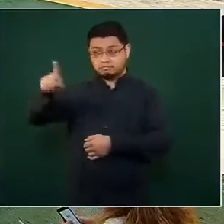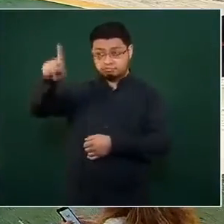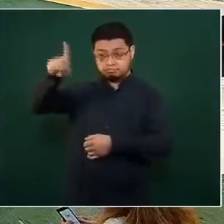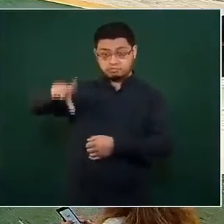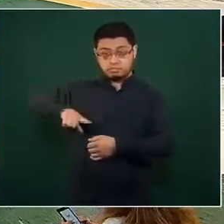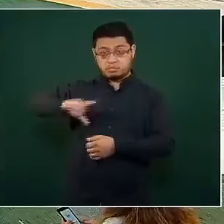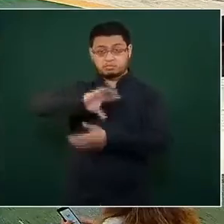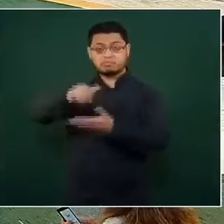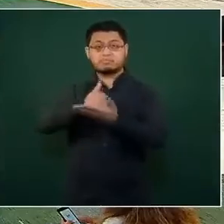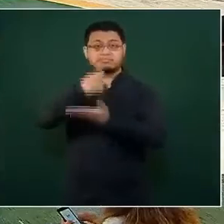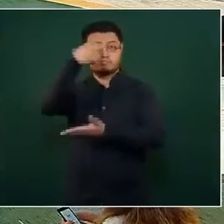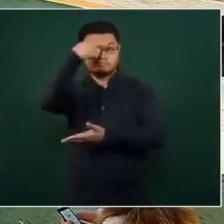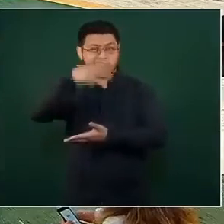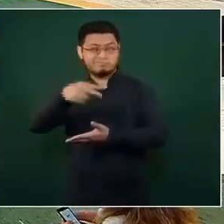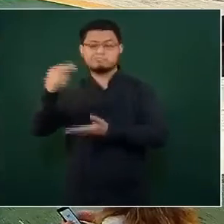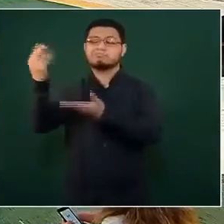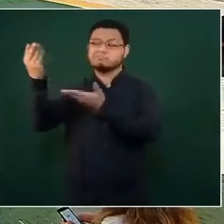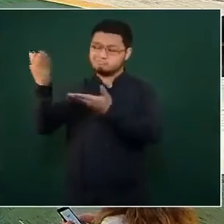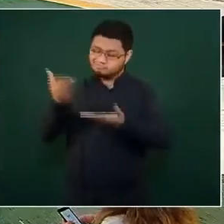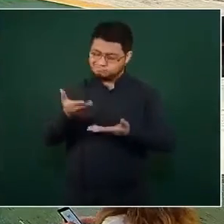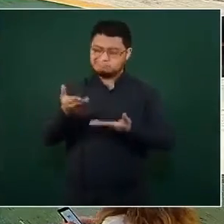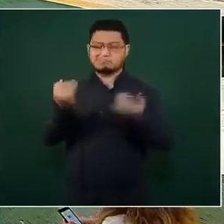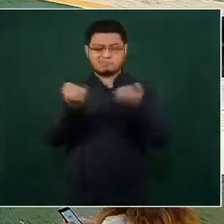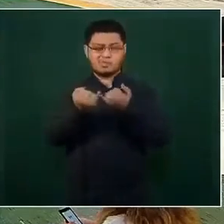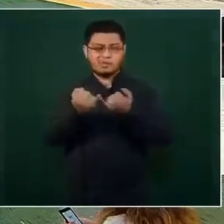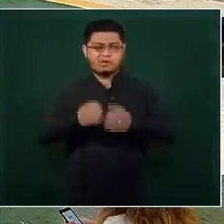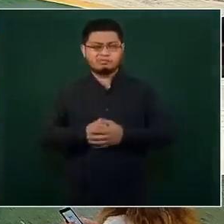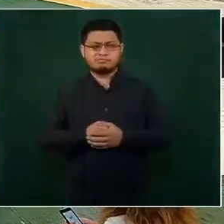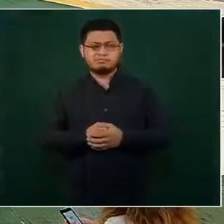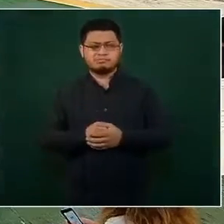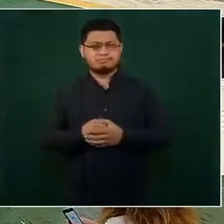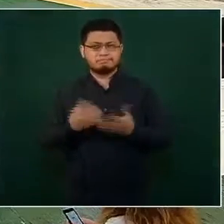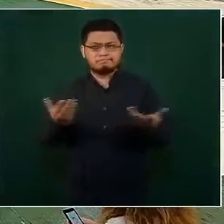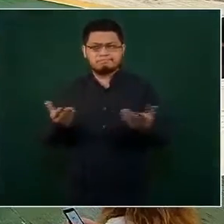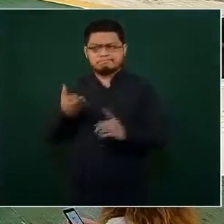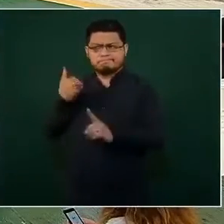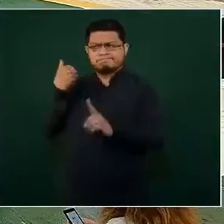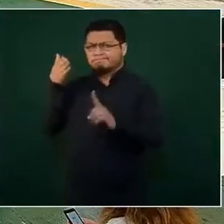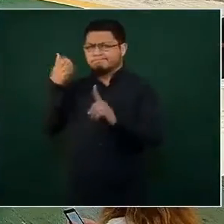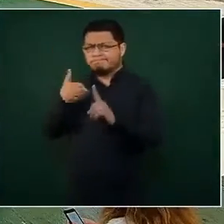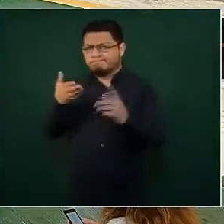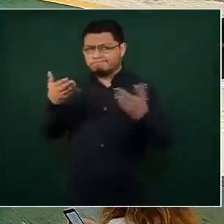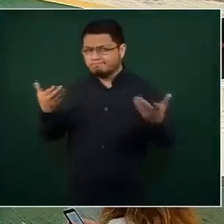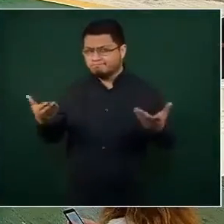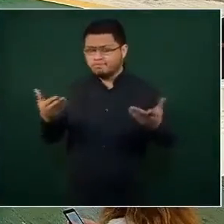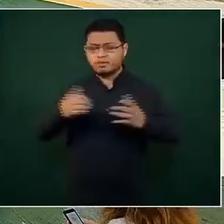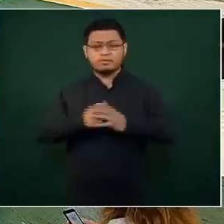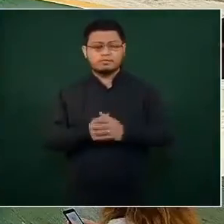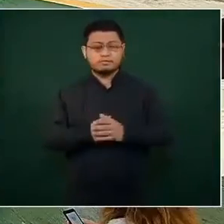Ciudad de México, porque en estos